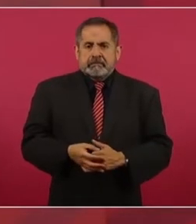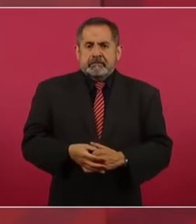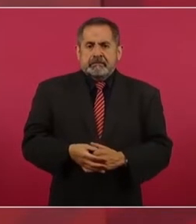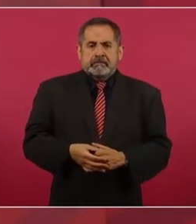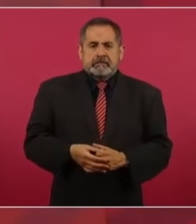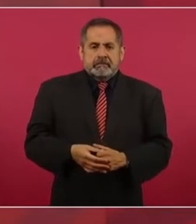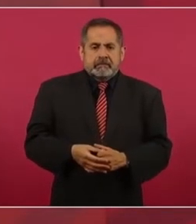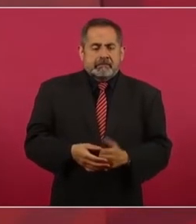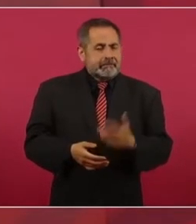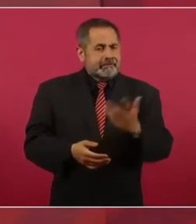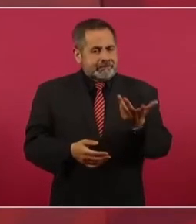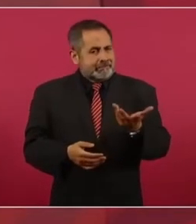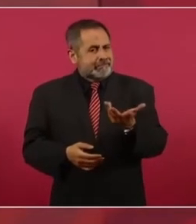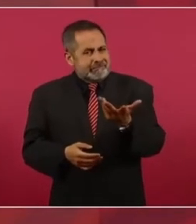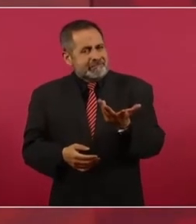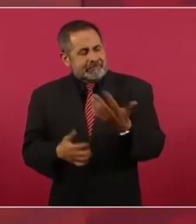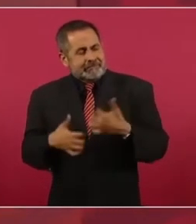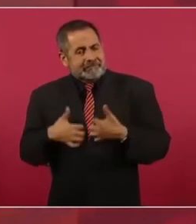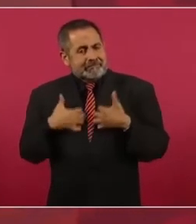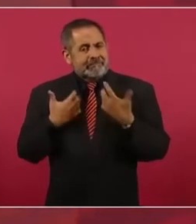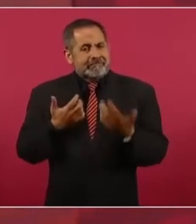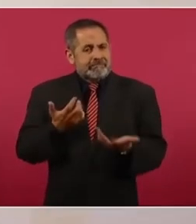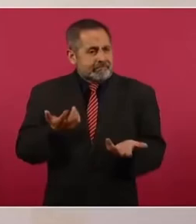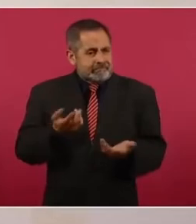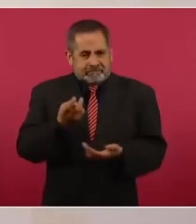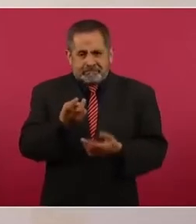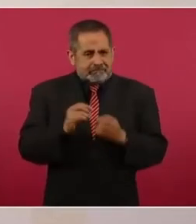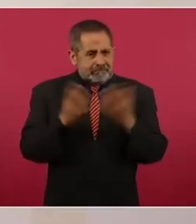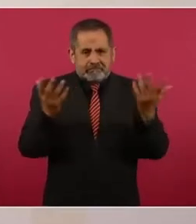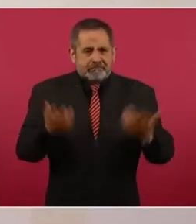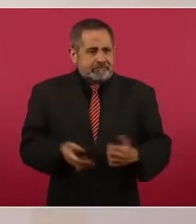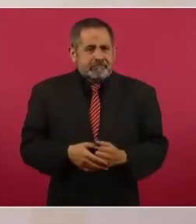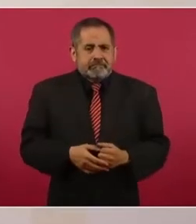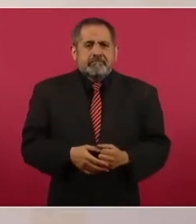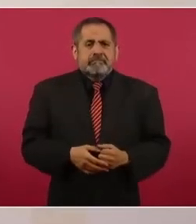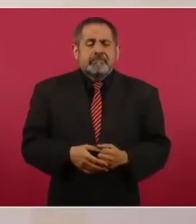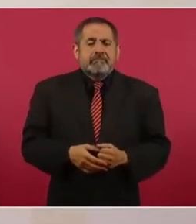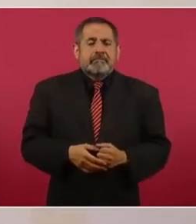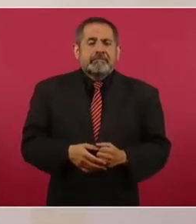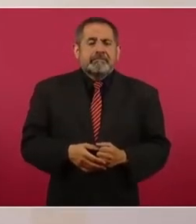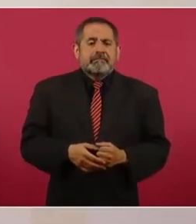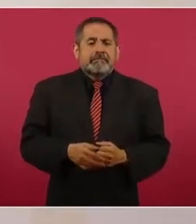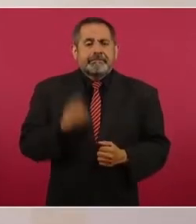¿Cómo no me voy a indignar de que